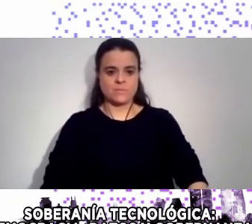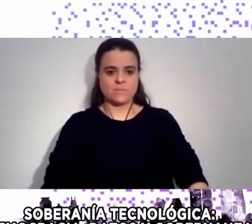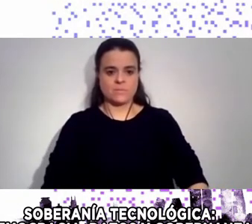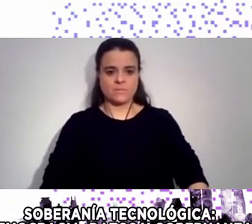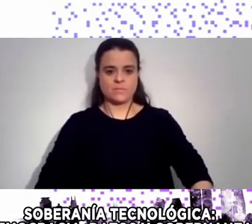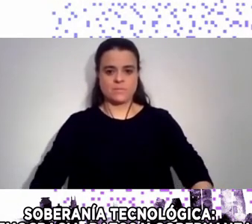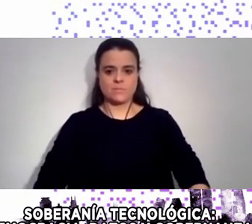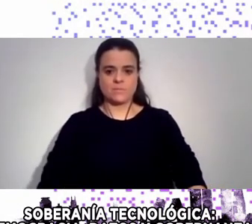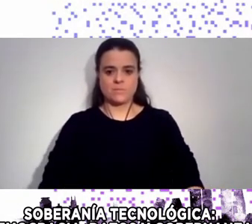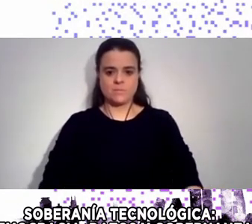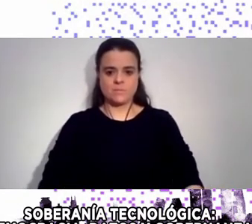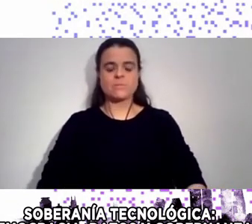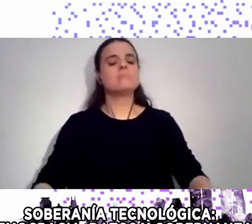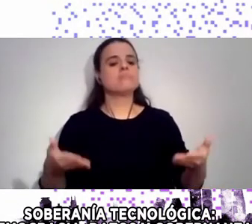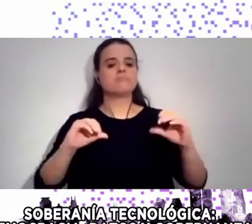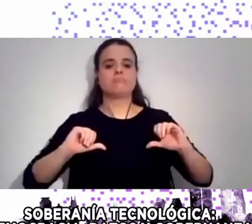Arrancamos así.